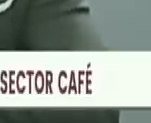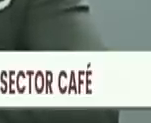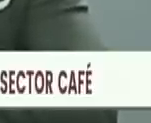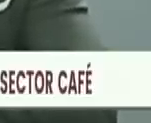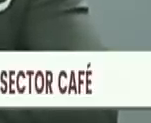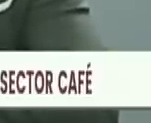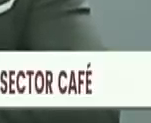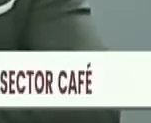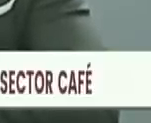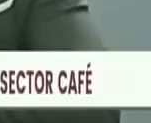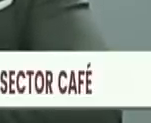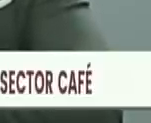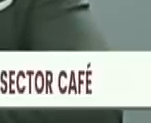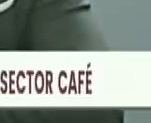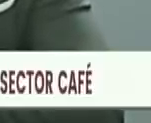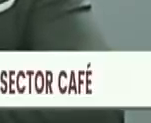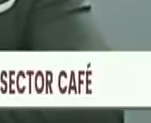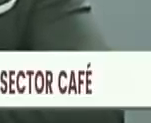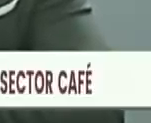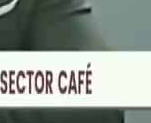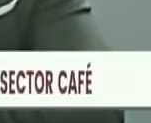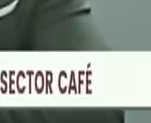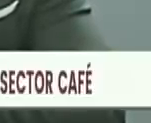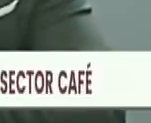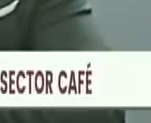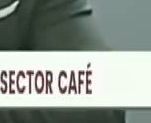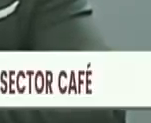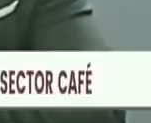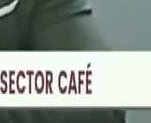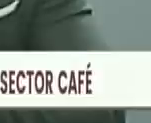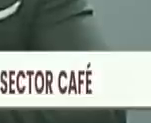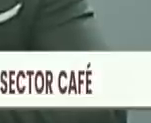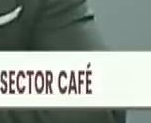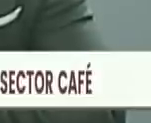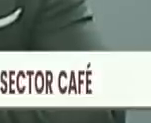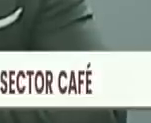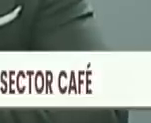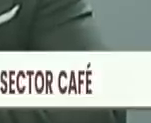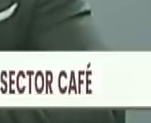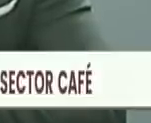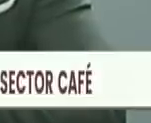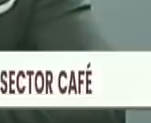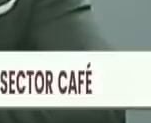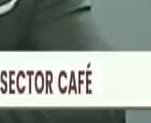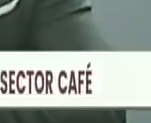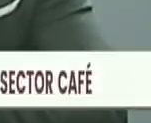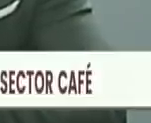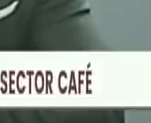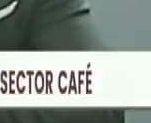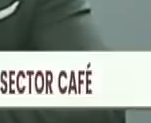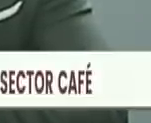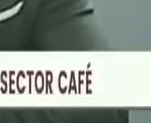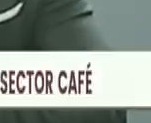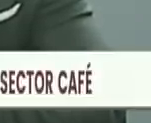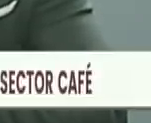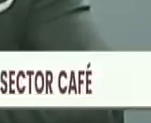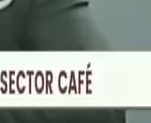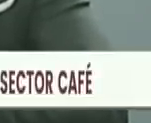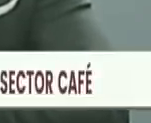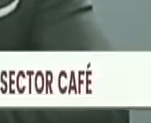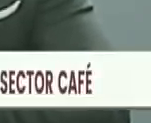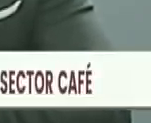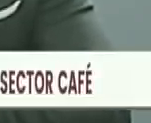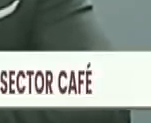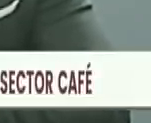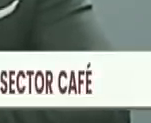los productos necesarios. Entonces, hay unas reuniones, mesas de trabajo, ellos están interesados en seguir avanzando, quieren que el rubro rojo cada vez esté